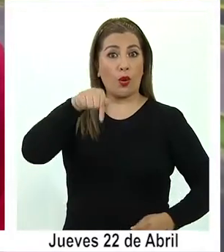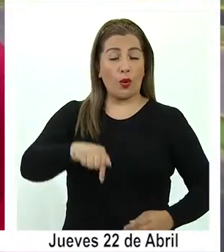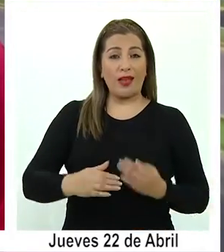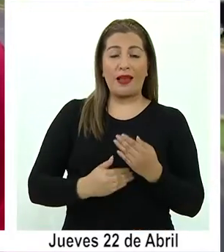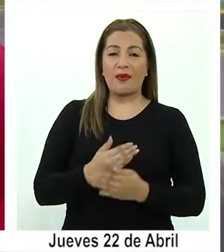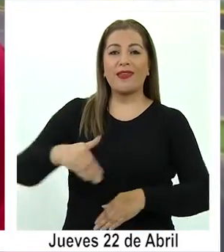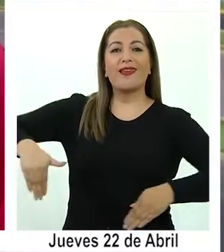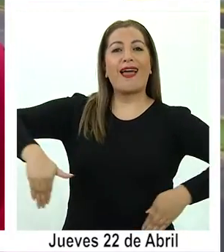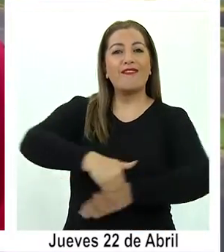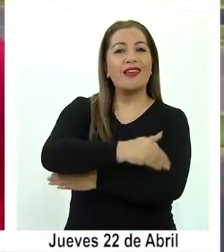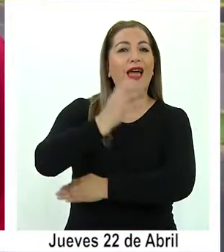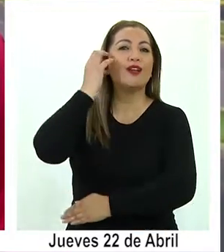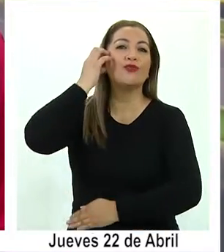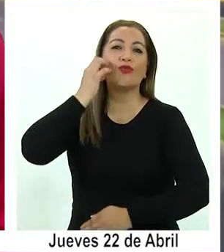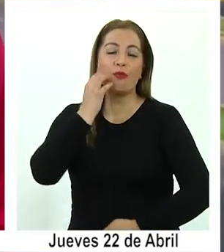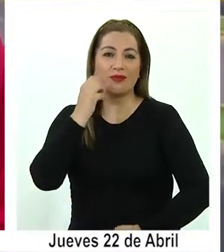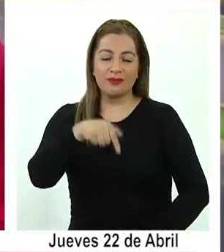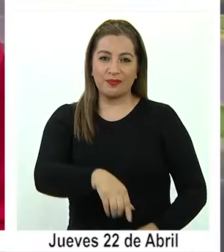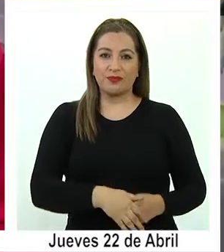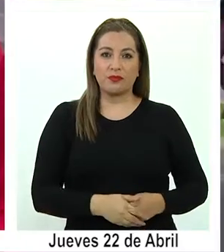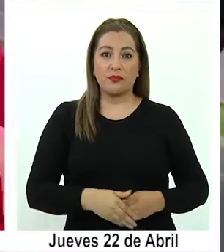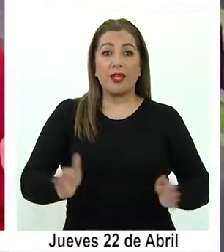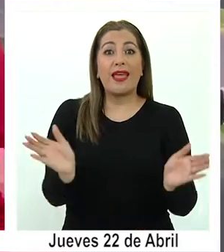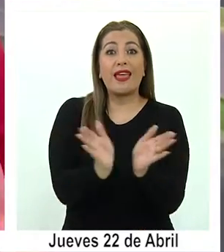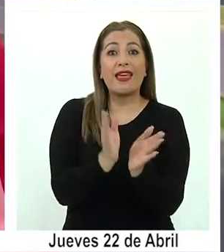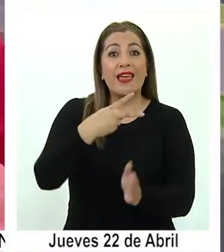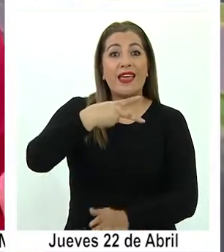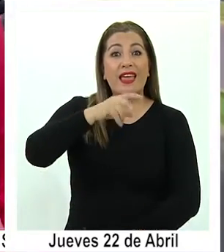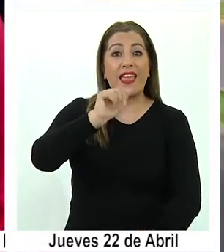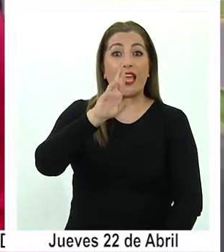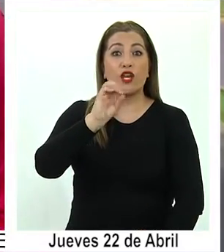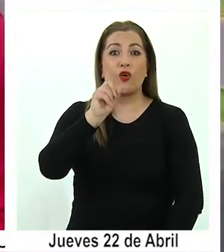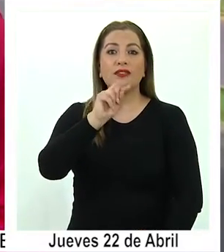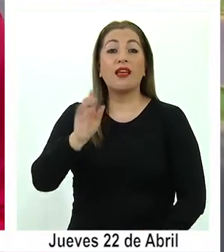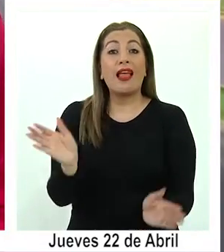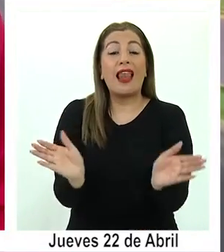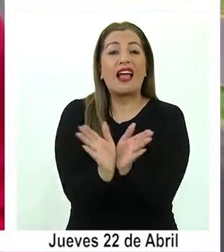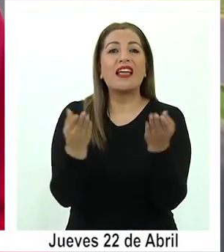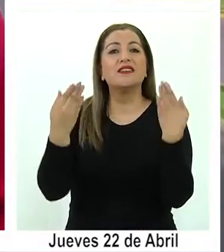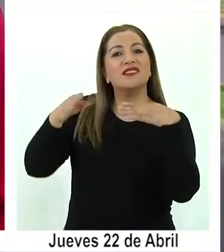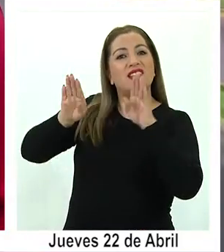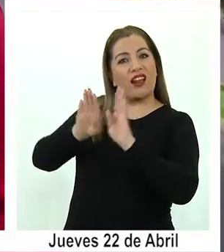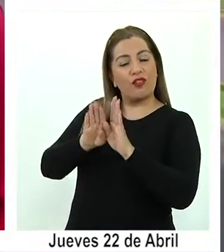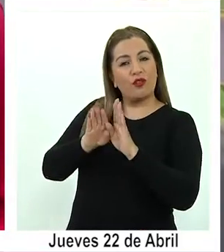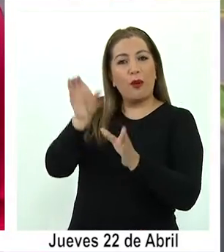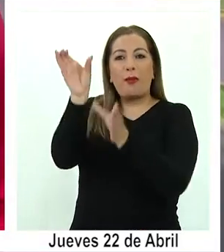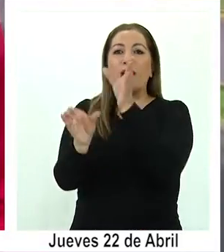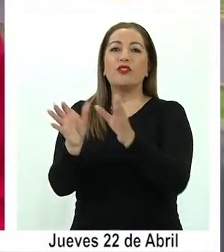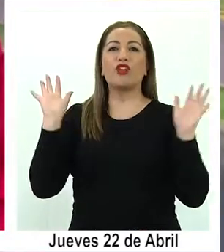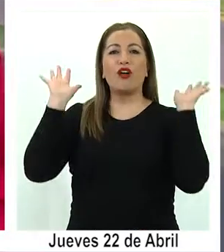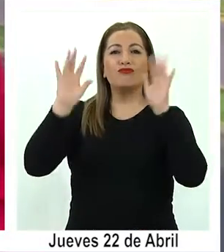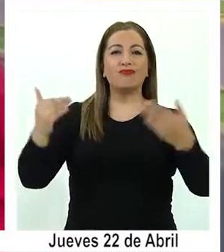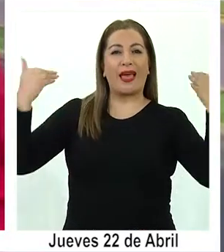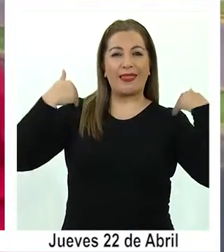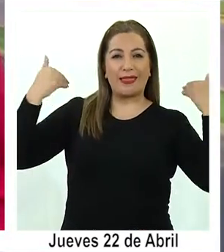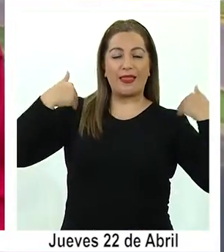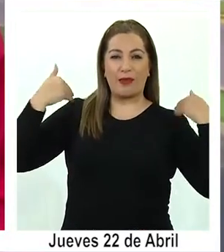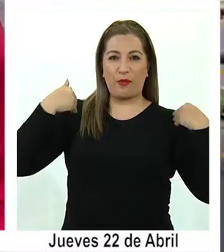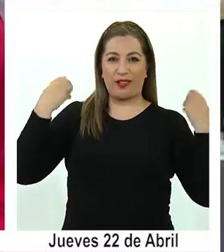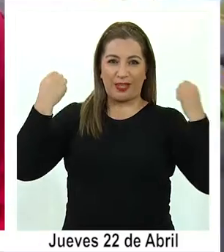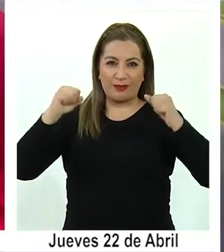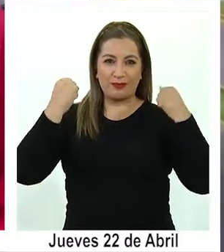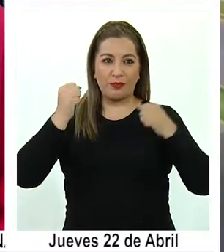encontramos en la avenida Arturo Prat con Héroes de la Concepción, donde se ha cerrado la calle para dar más espacio a la actividad física y el deporte.